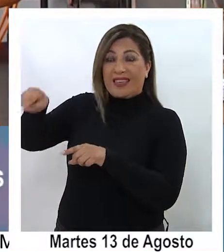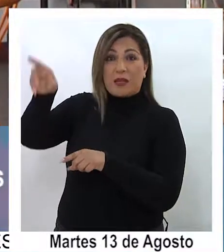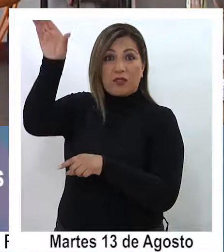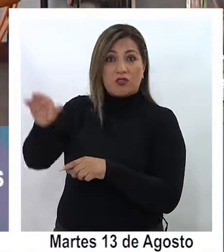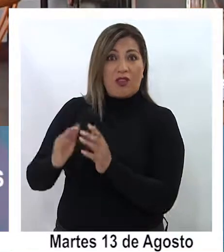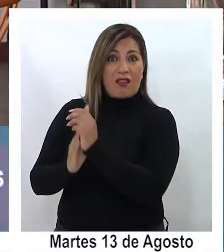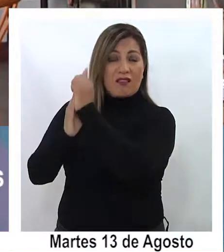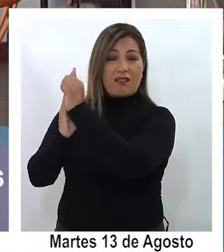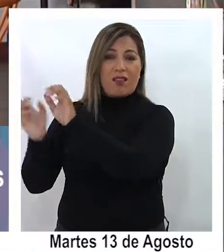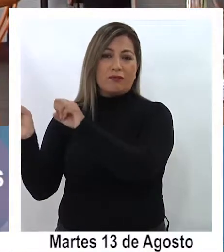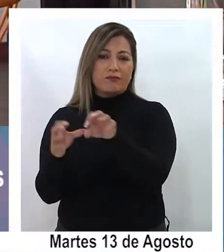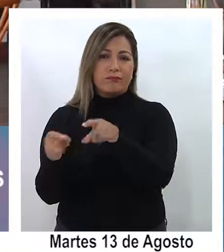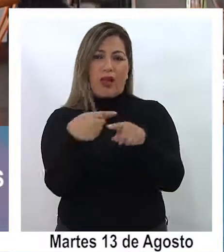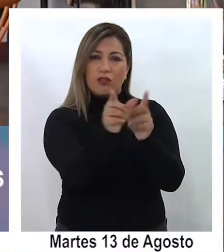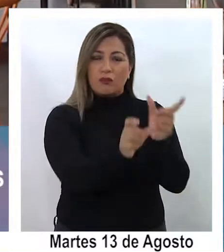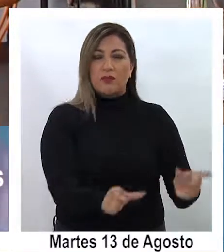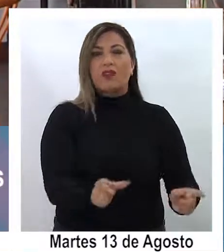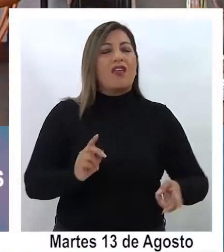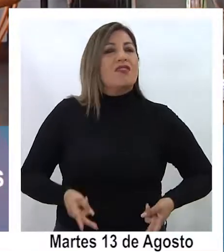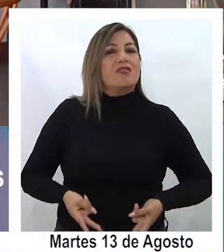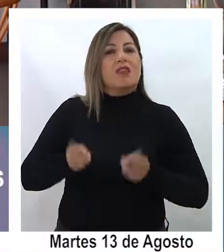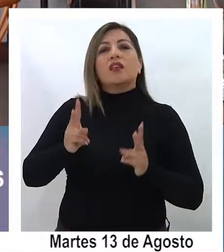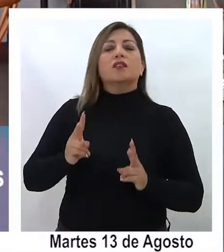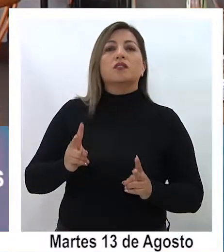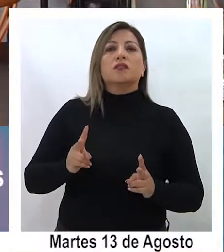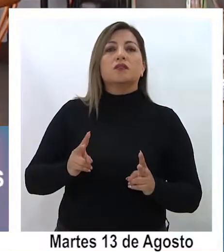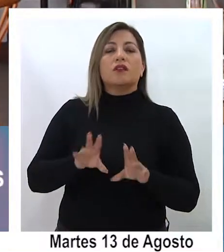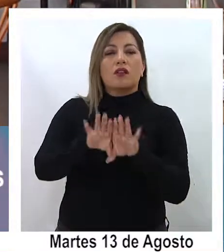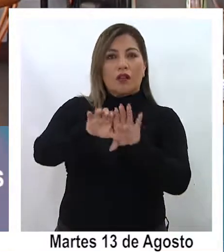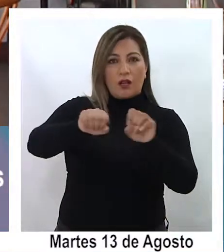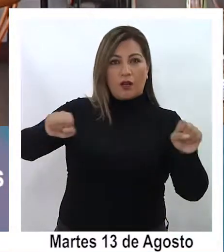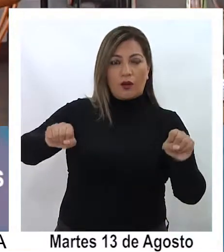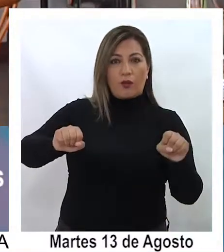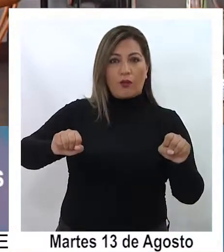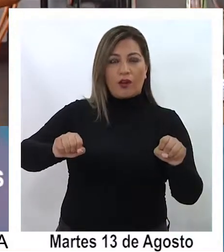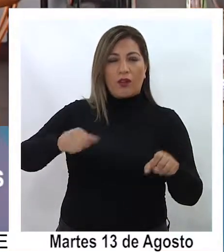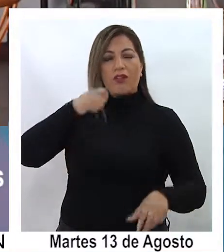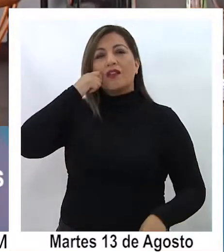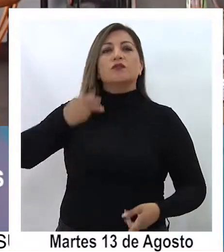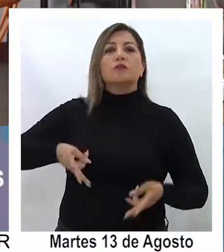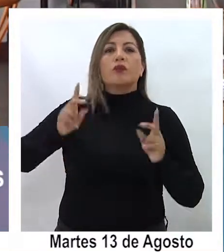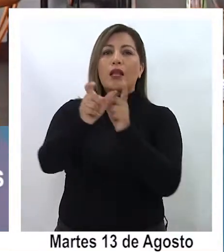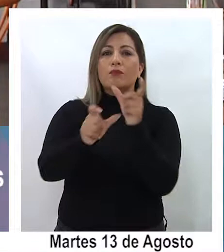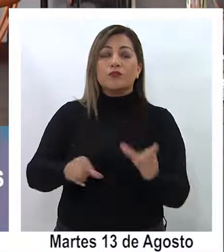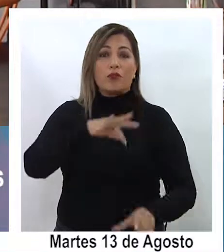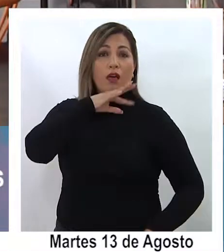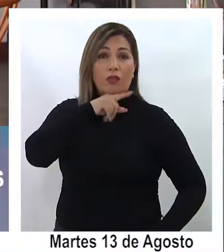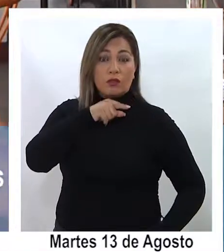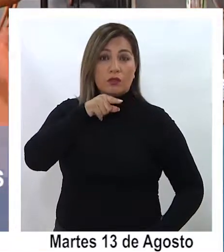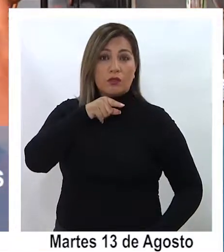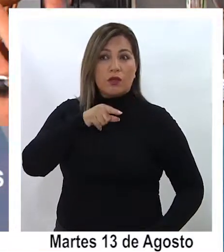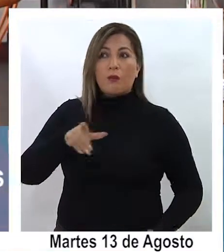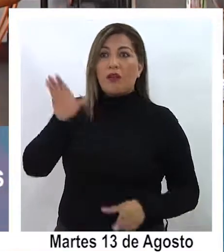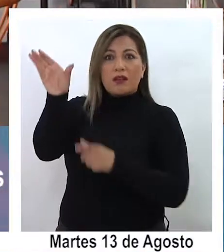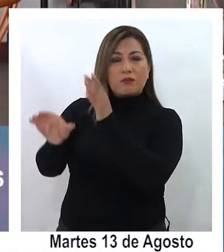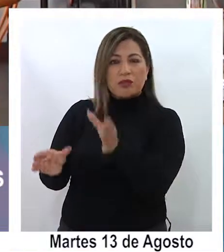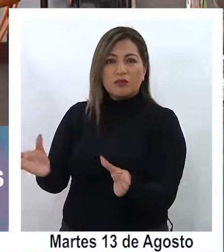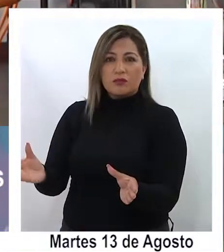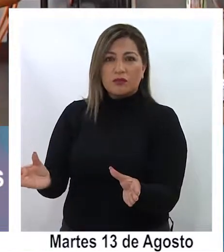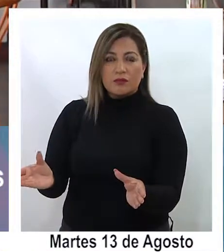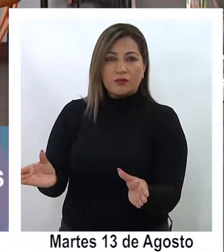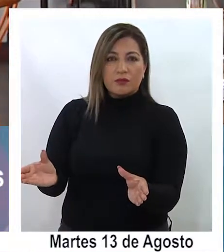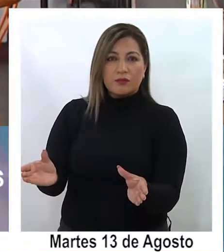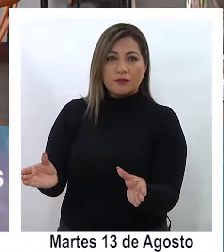personas mayores en los derechos partiendo por la Convención Interamericana de Derechos Humanos de las Personas Mayores para que ellos mismos sean